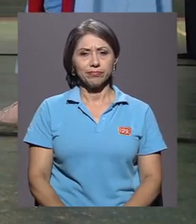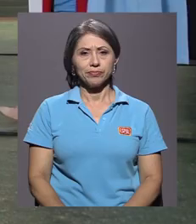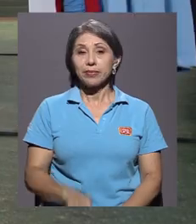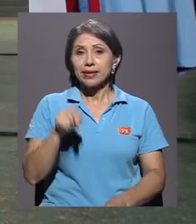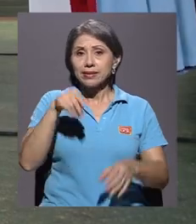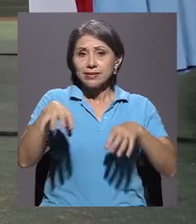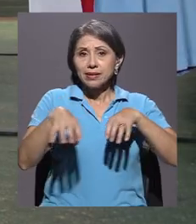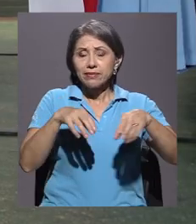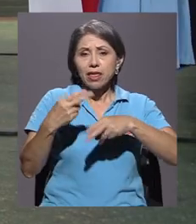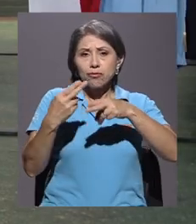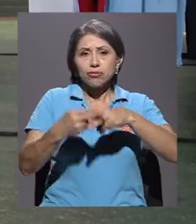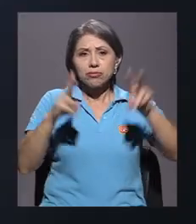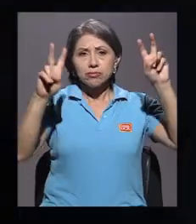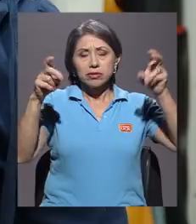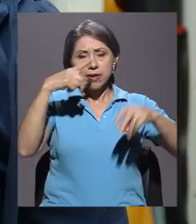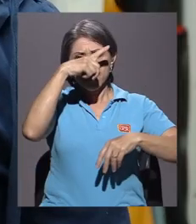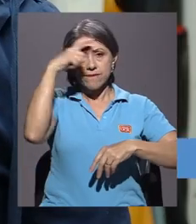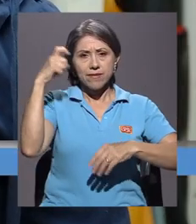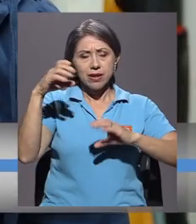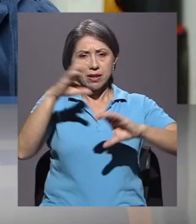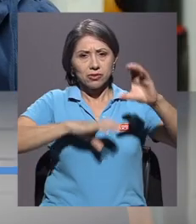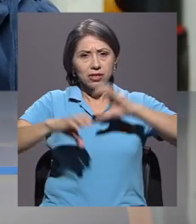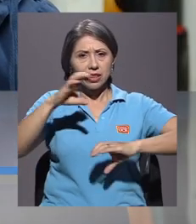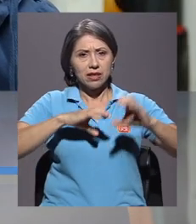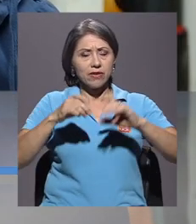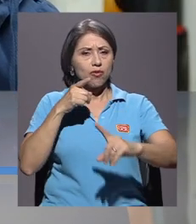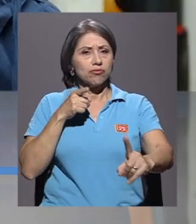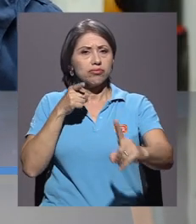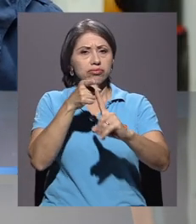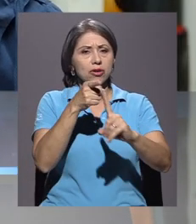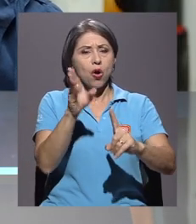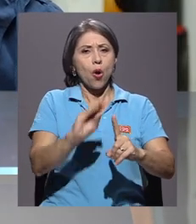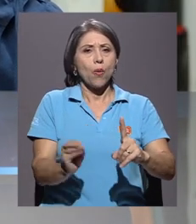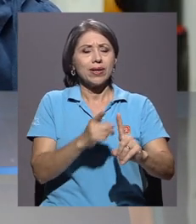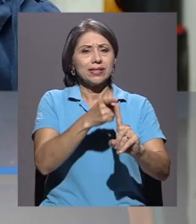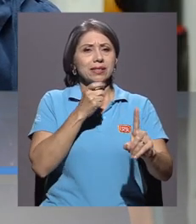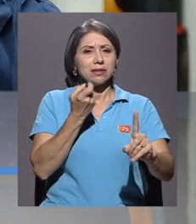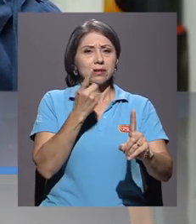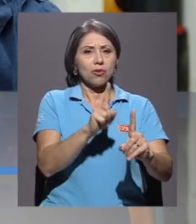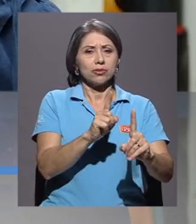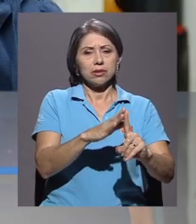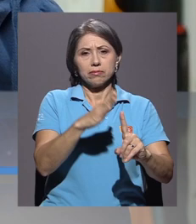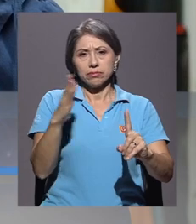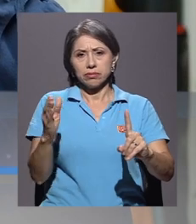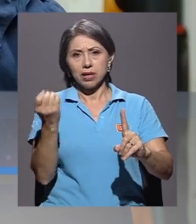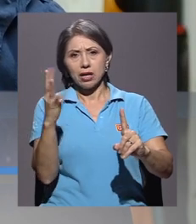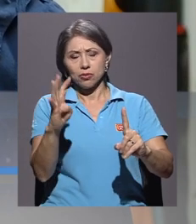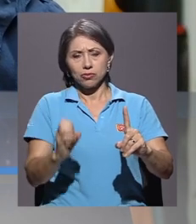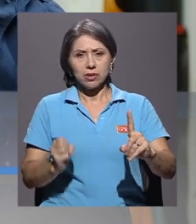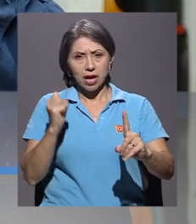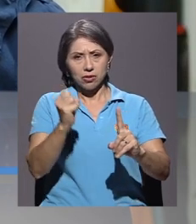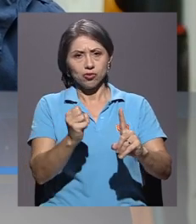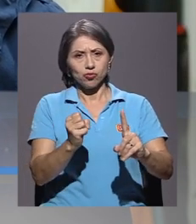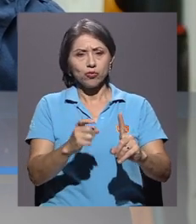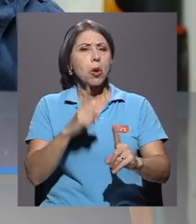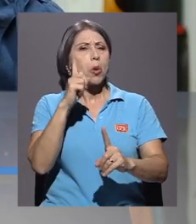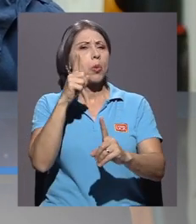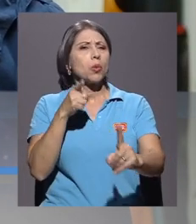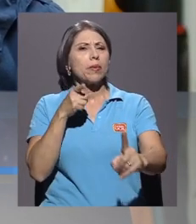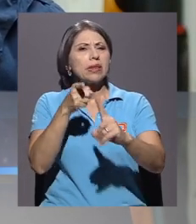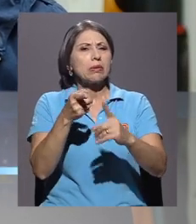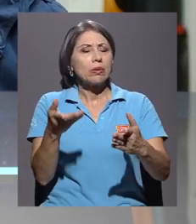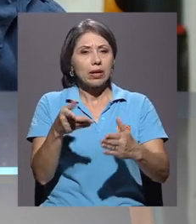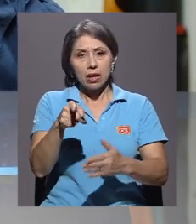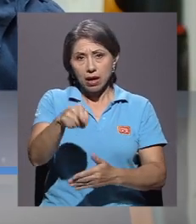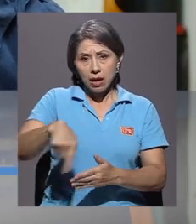Esta actividad la hemos denominado Verano Científico, se encuentra dirigida a jóvenes de 11 a 14 años de edad. Uno de sus objetivos es que ellos